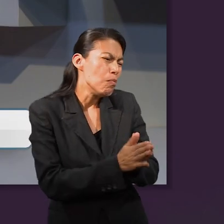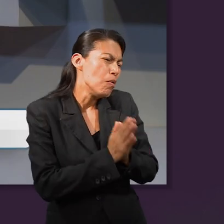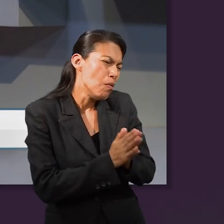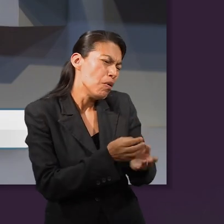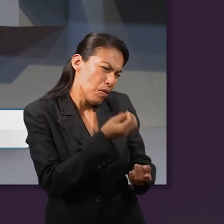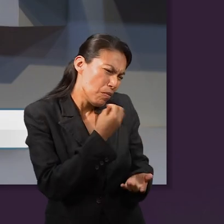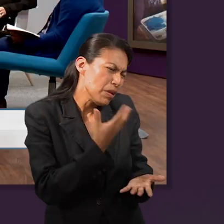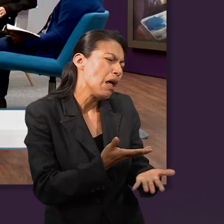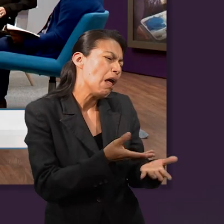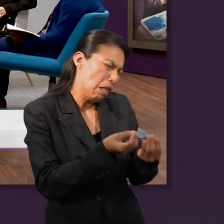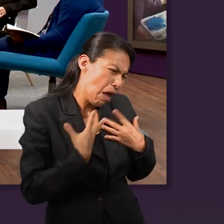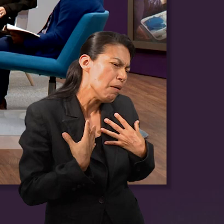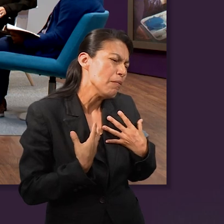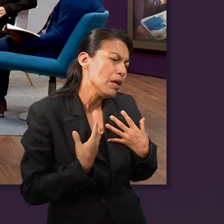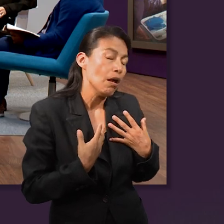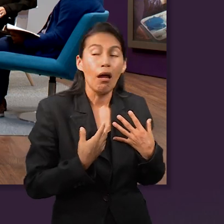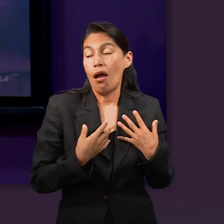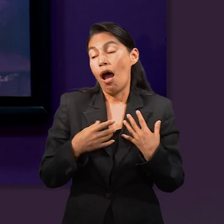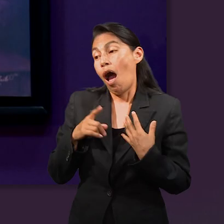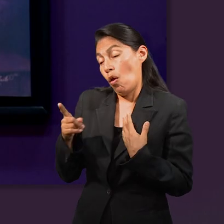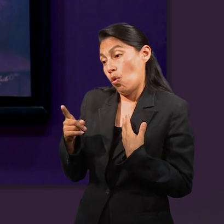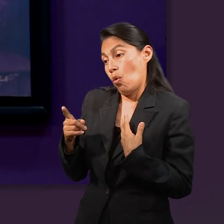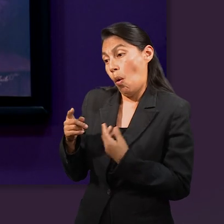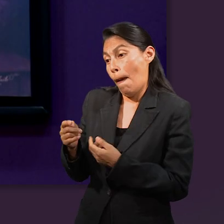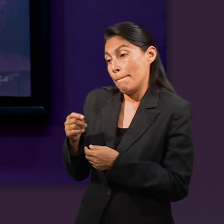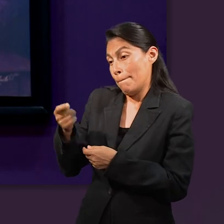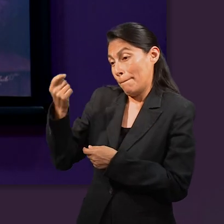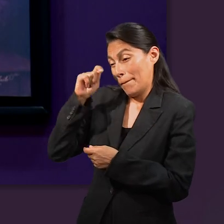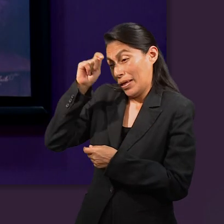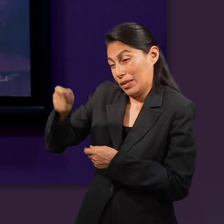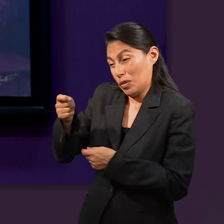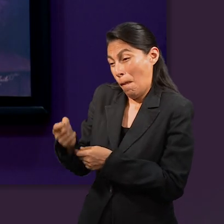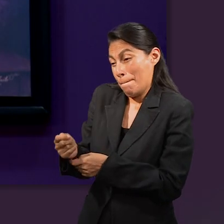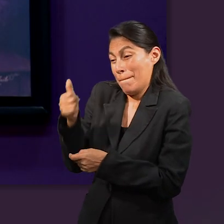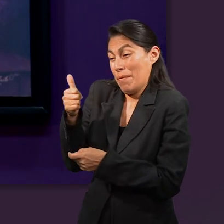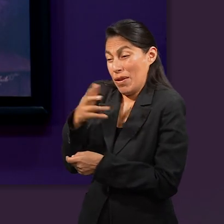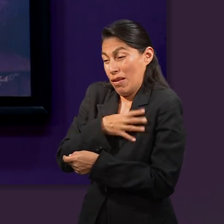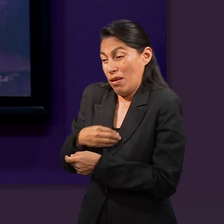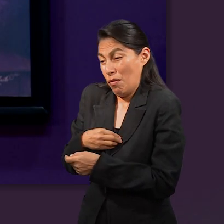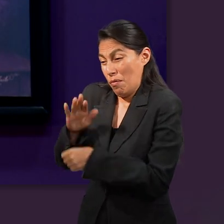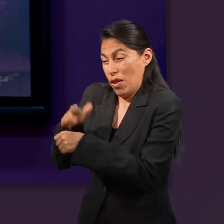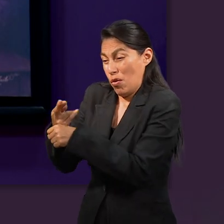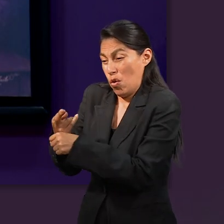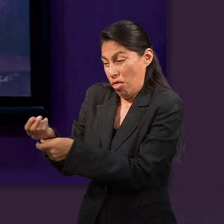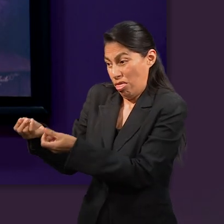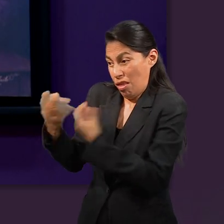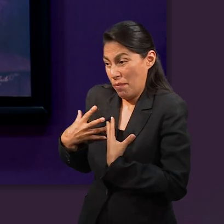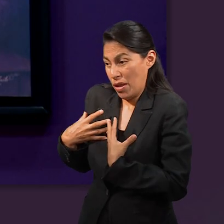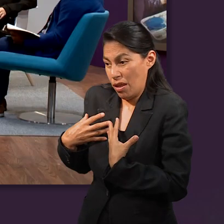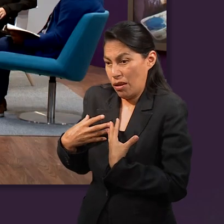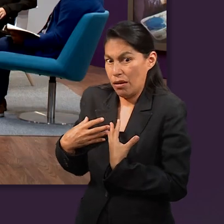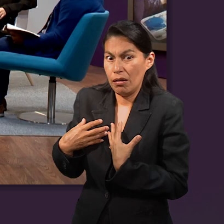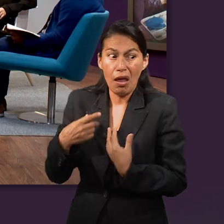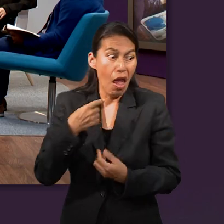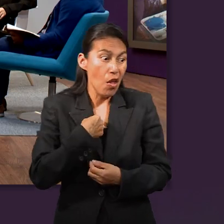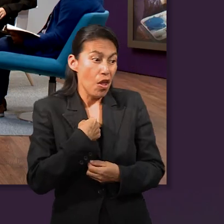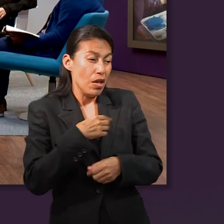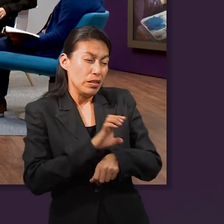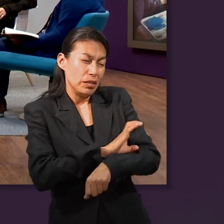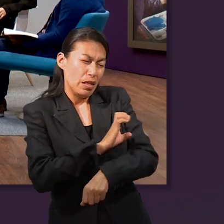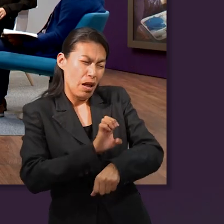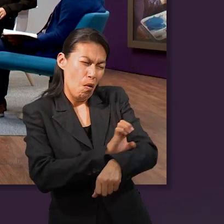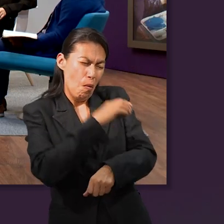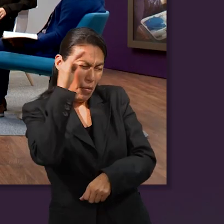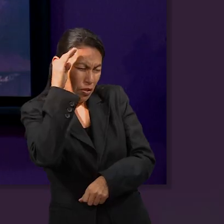véndeme este día tu primogenitura. Esaú le dijo, me estoy muriendo, ¿para qué pues me servirá la primogenitura? Y por un plato de